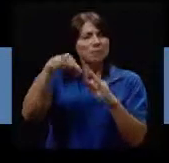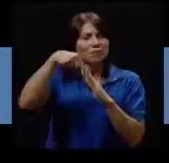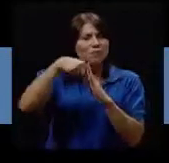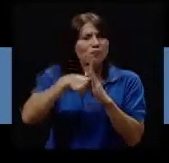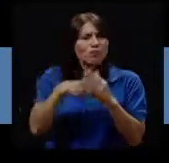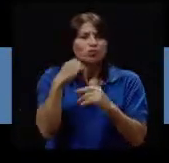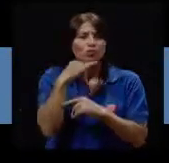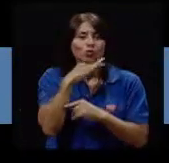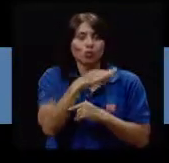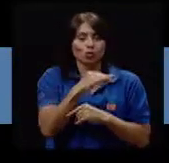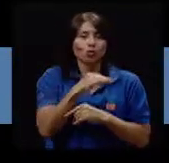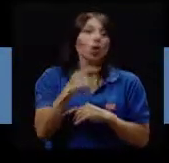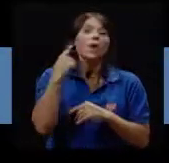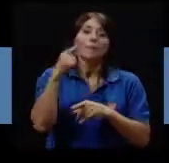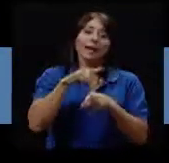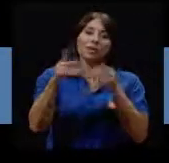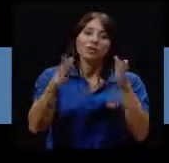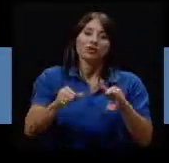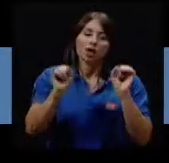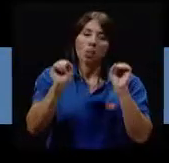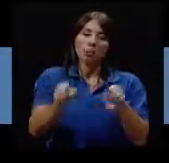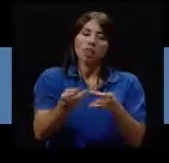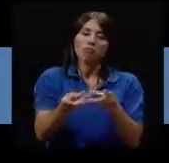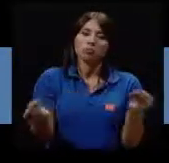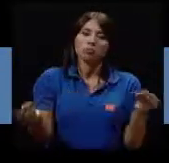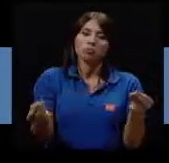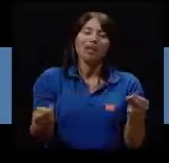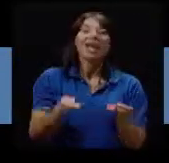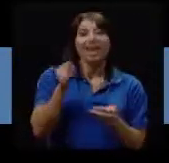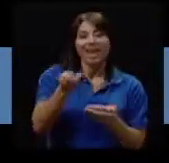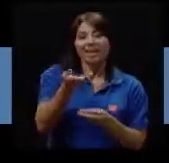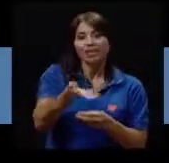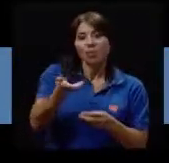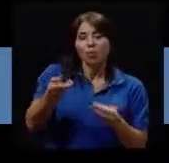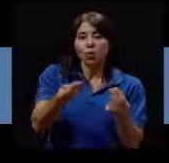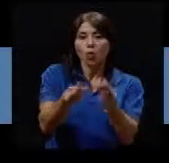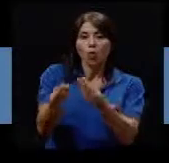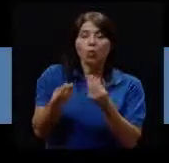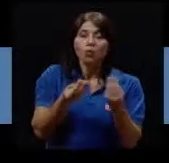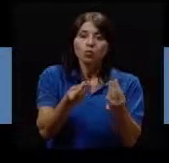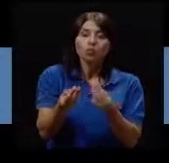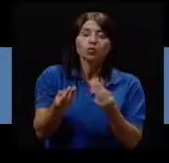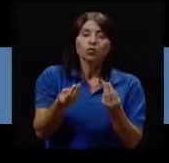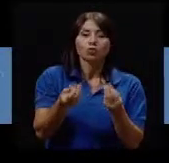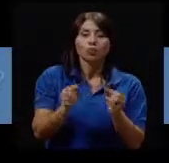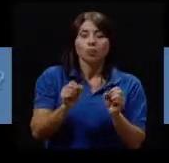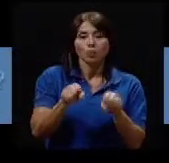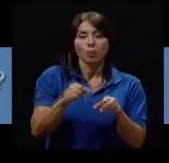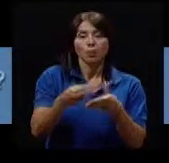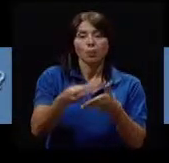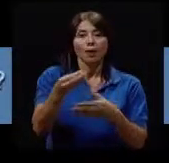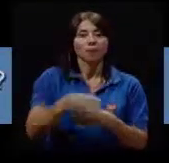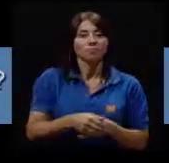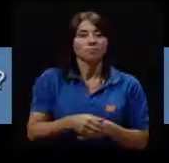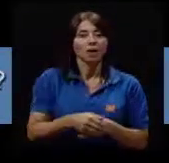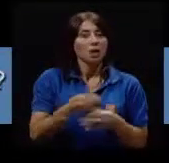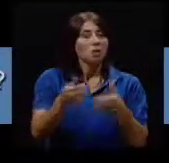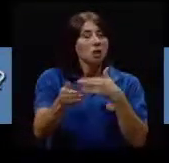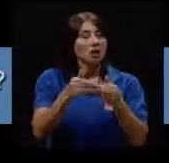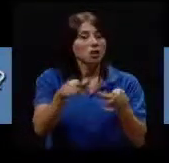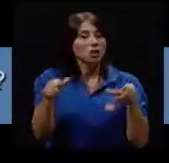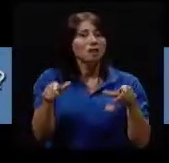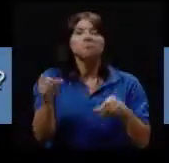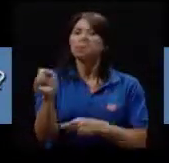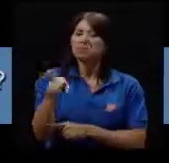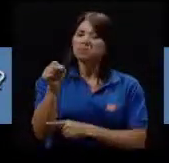Que se han pegado Más profundamente Y que el profesional Pueda remover ¿Dónde podemos conseguir Esos productos? Sí